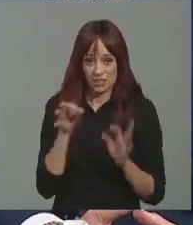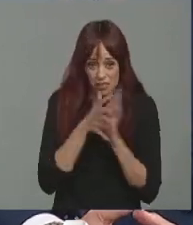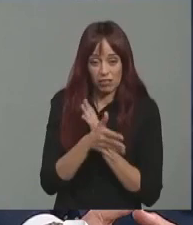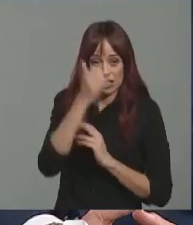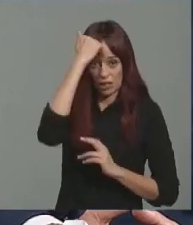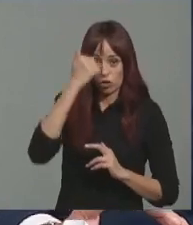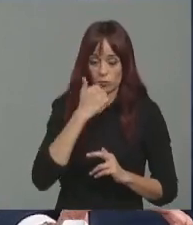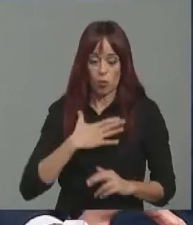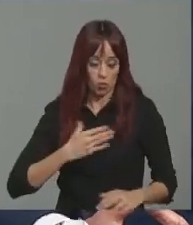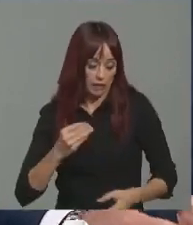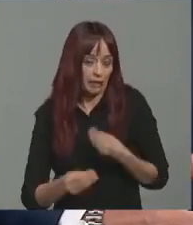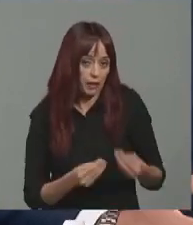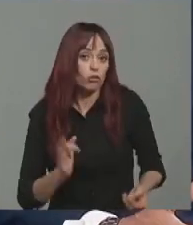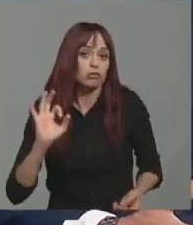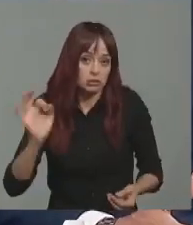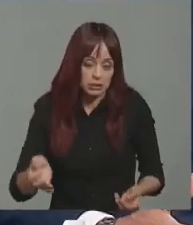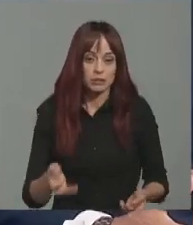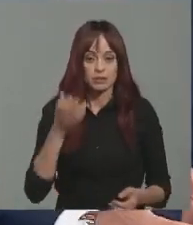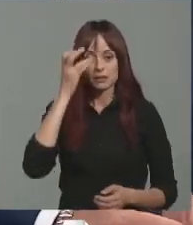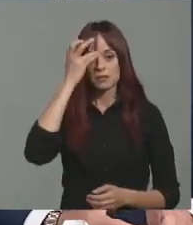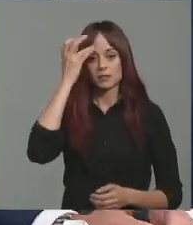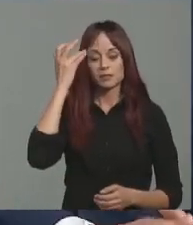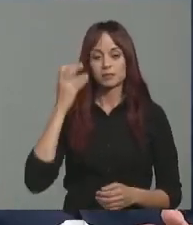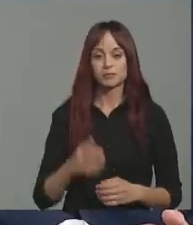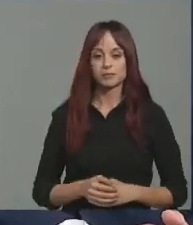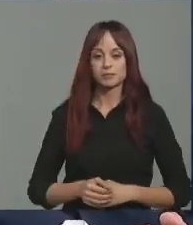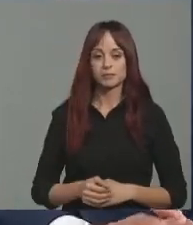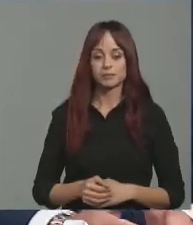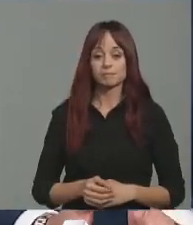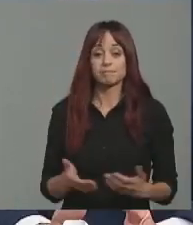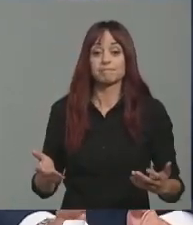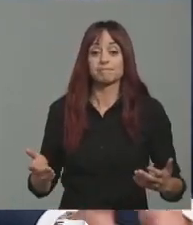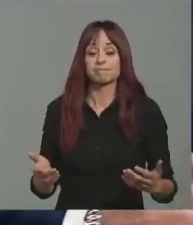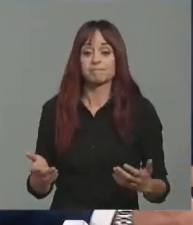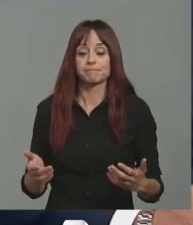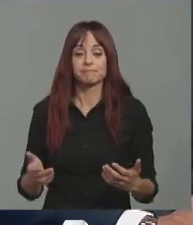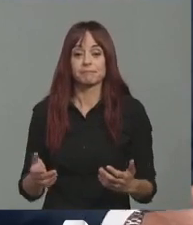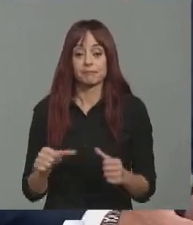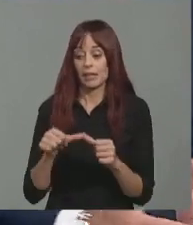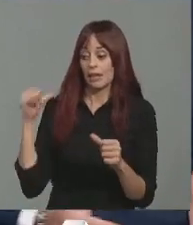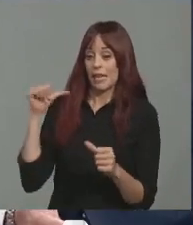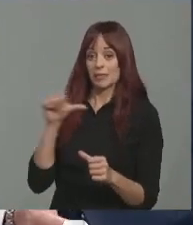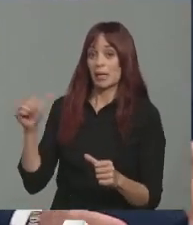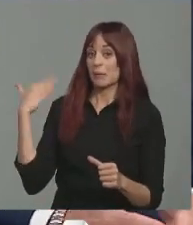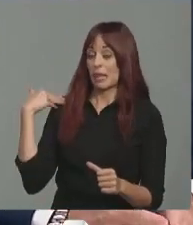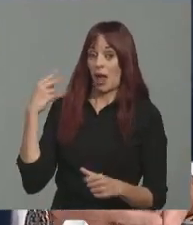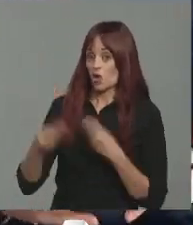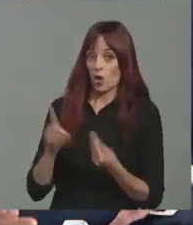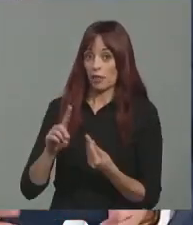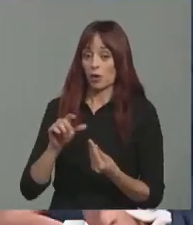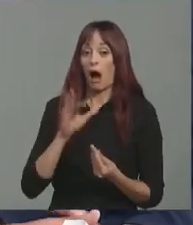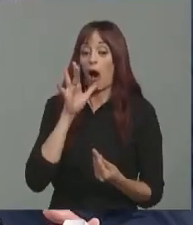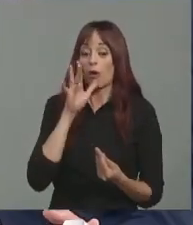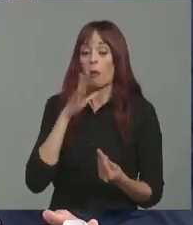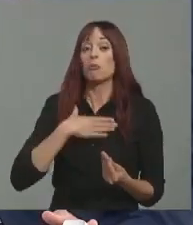pueda hacerlo? Sí, siguiendo esa misma estela. ¿Que nos induce a pensar que puede hacer algo que no ha hecho la semana pasada? Quizá ahora sin el